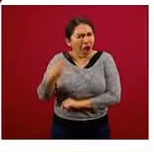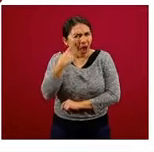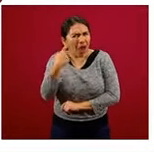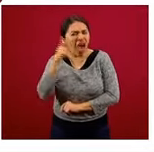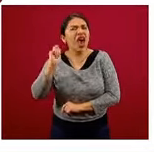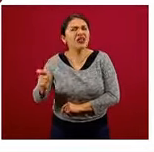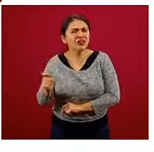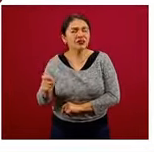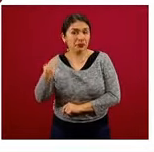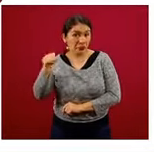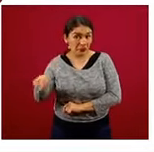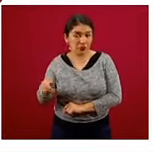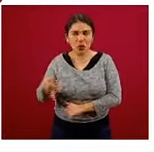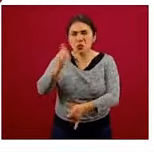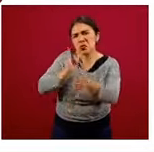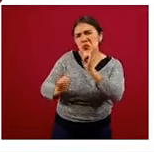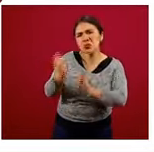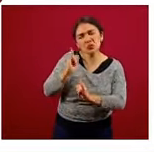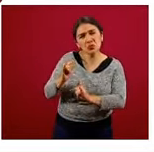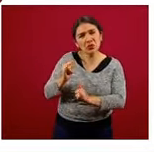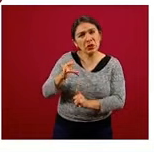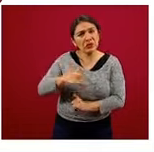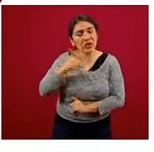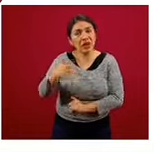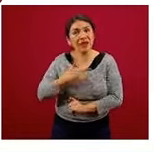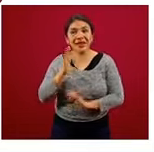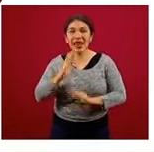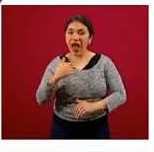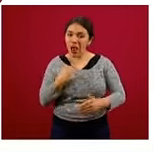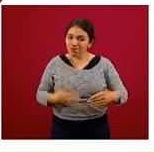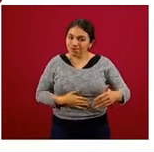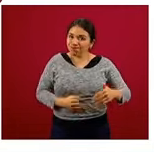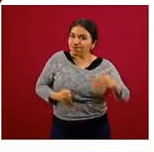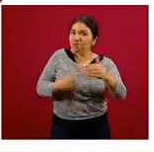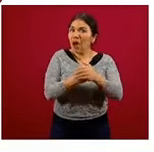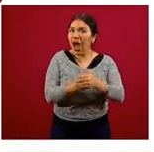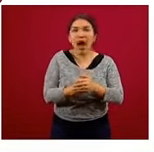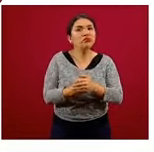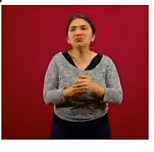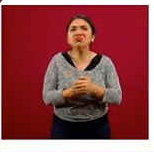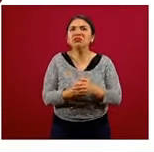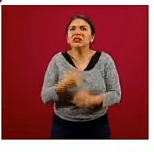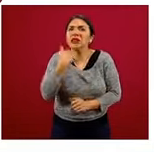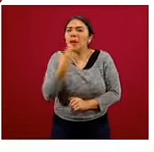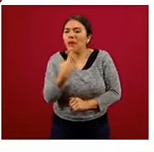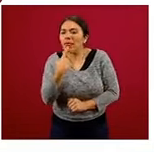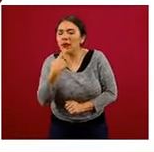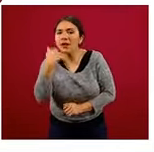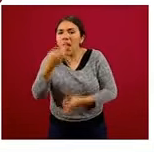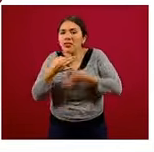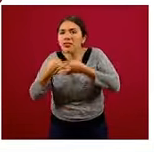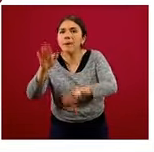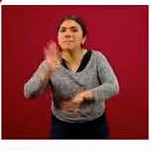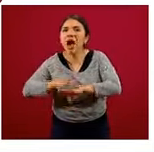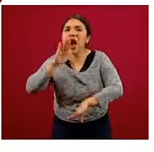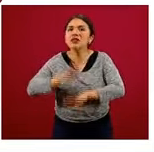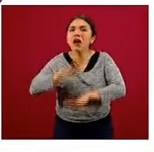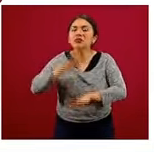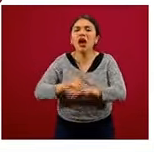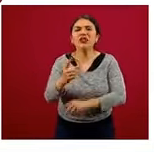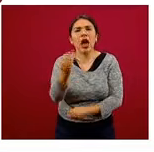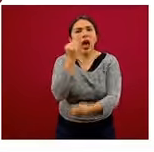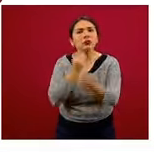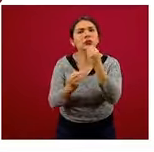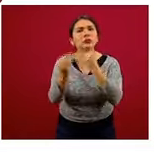Las calorías líquidas no generan saciedad, ni en el corto ni en el mediano plazo. De modo que uno acaba